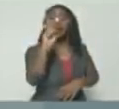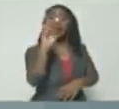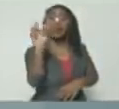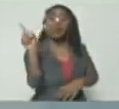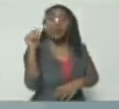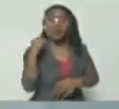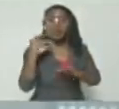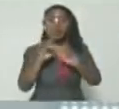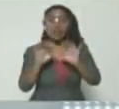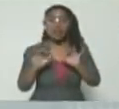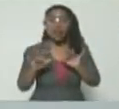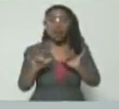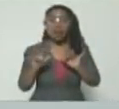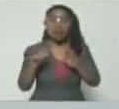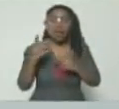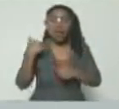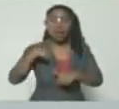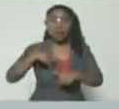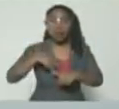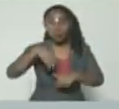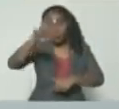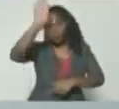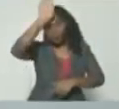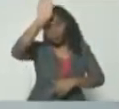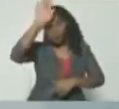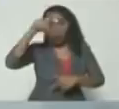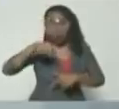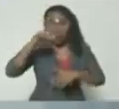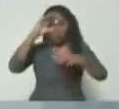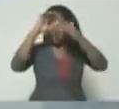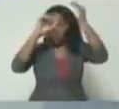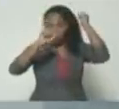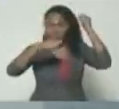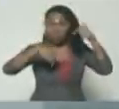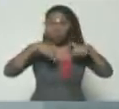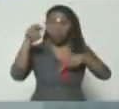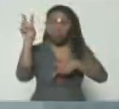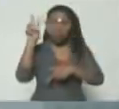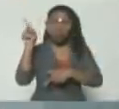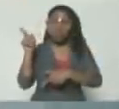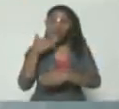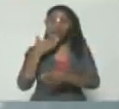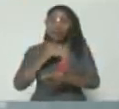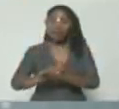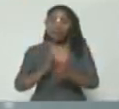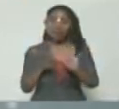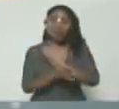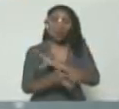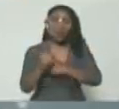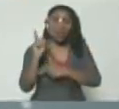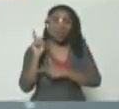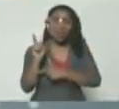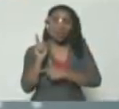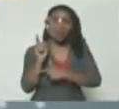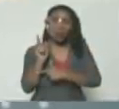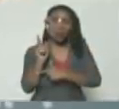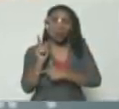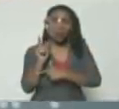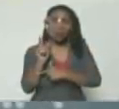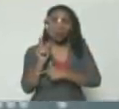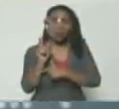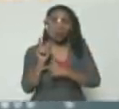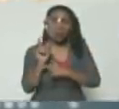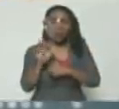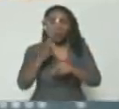Vaticano, quien fue embajador aquí en Venezuela. Una carta que era un compendio